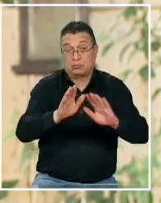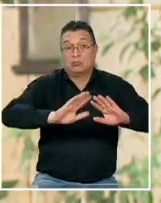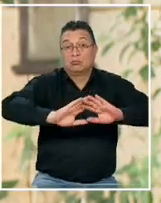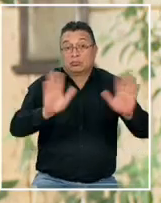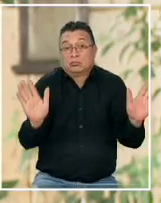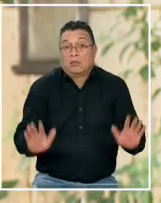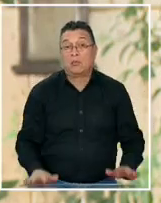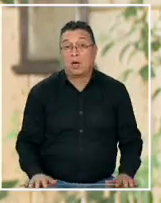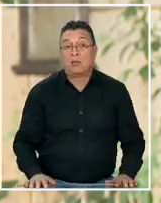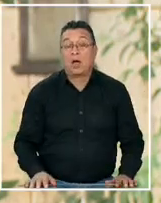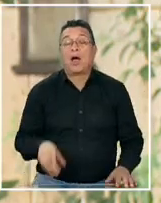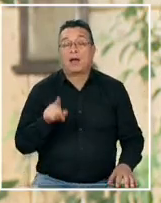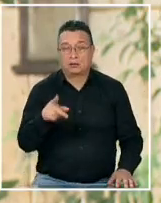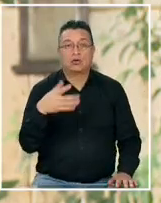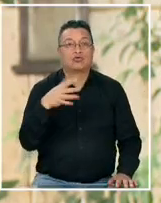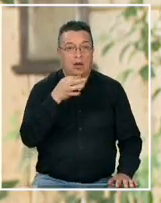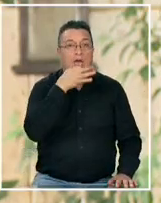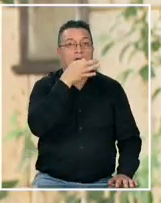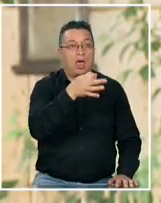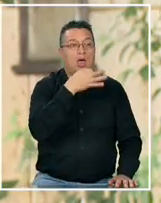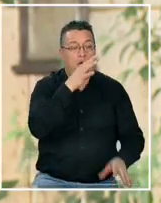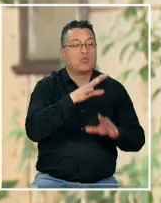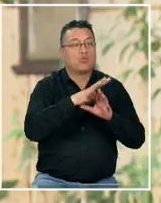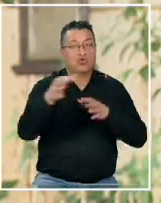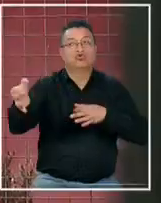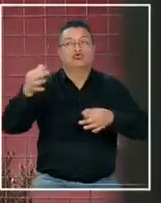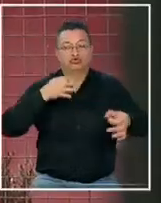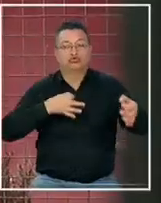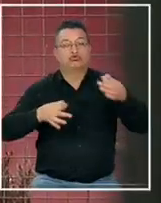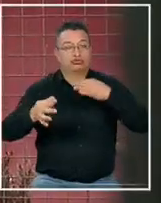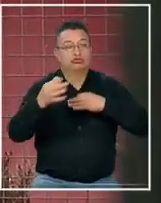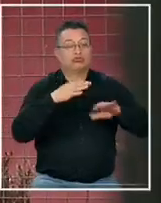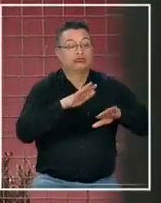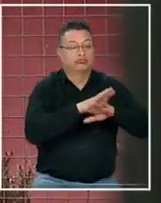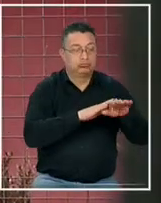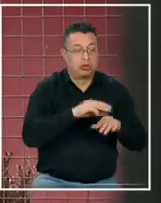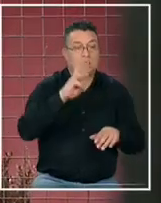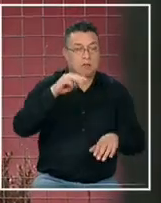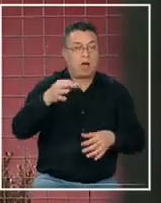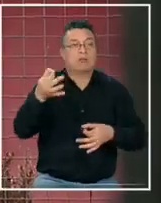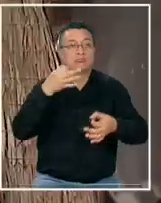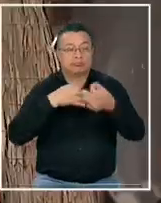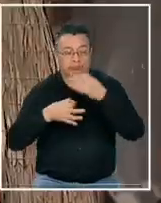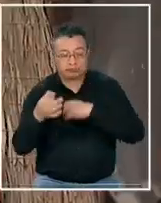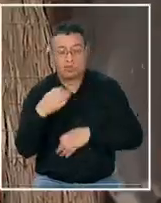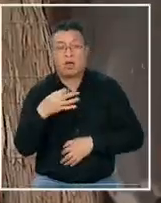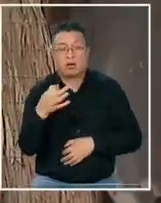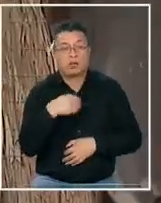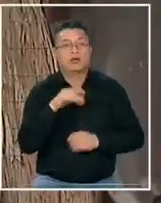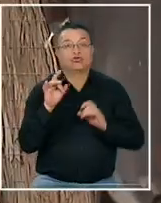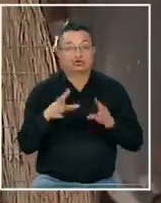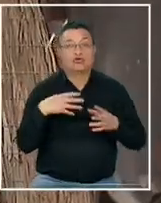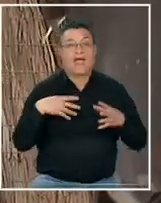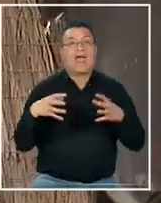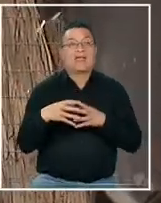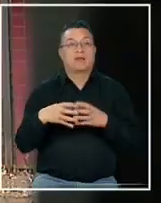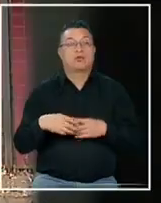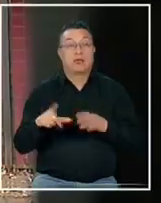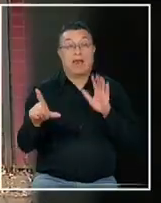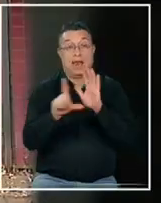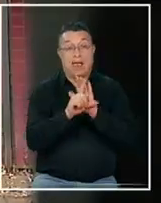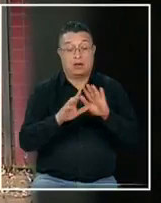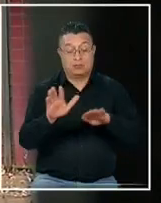sencillamente y eso lo he escuchado de muchas madres lo he escuchado de muchas cuidadoras y lo hemos tenido que vivir también lamentablemente como parte del equipo la ley